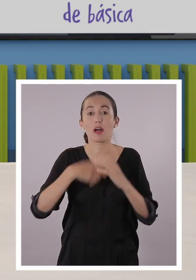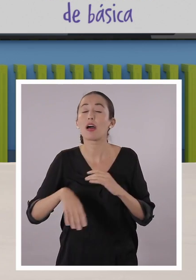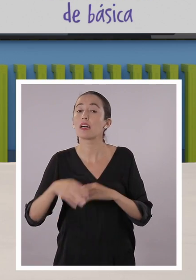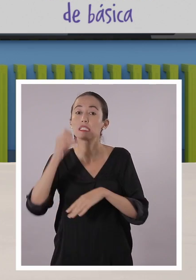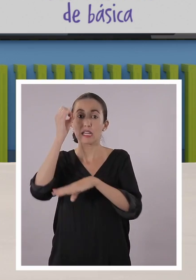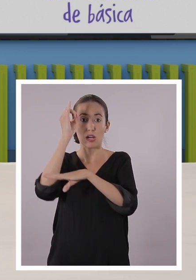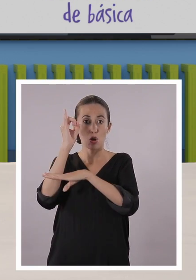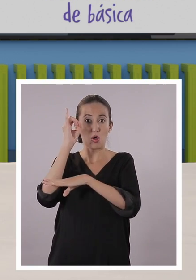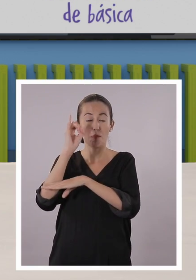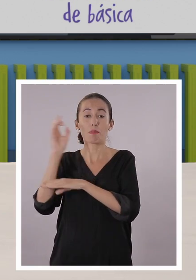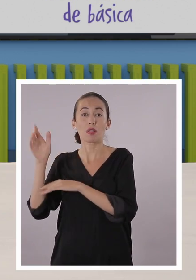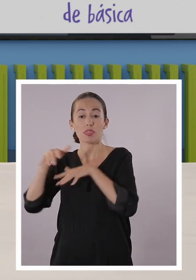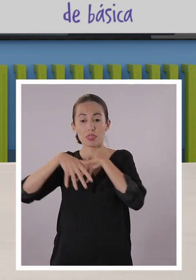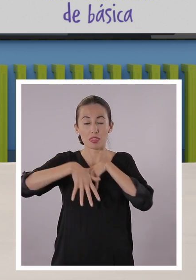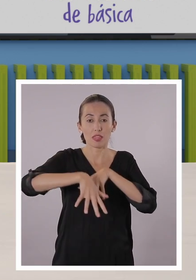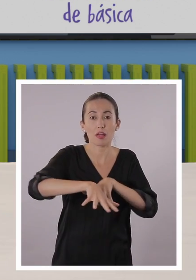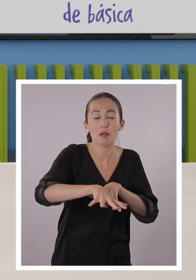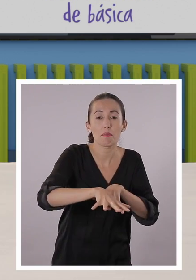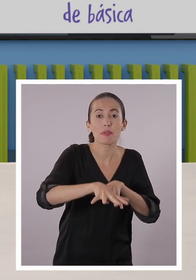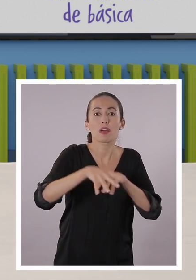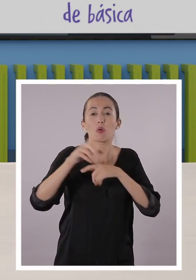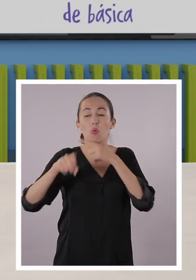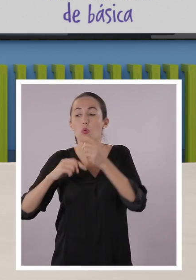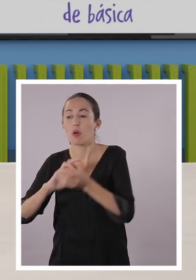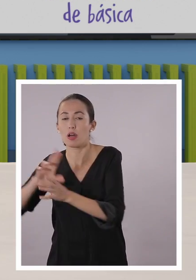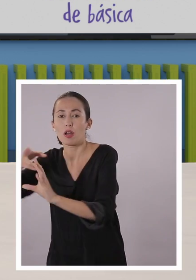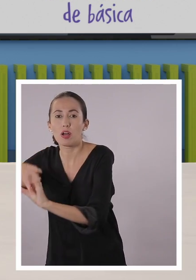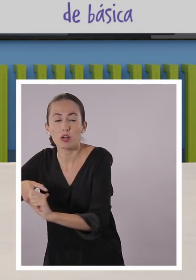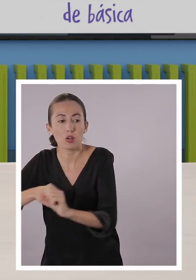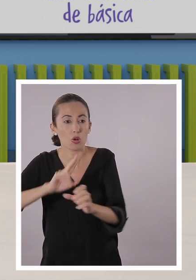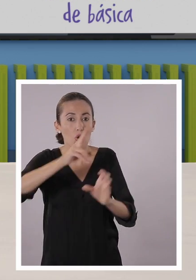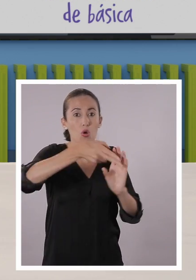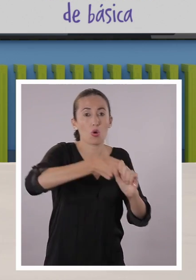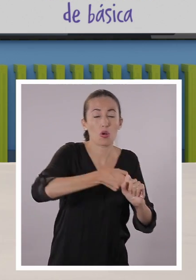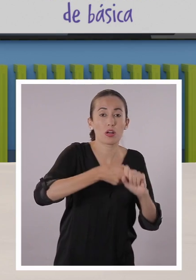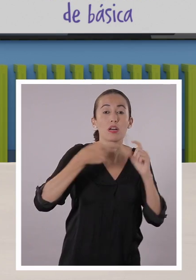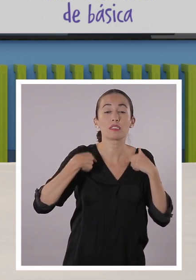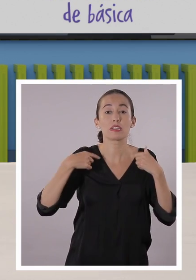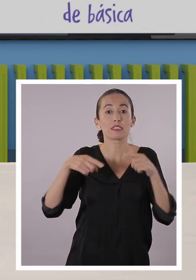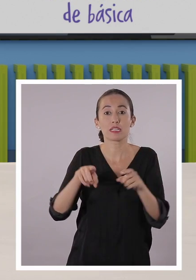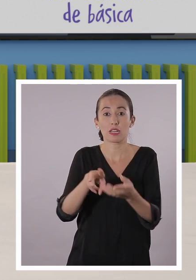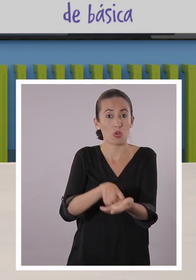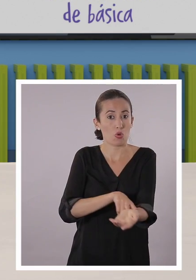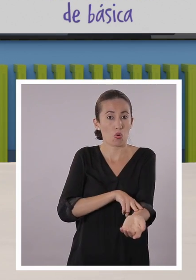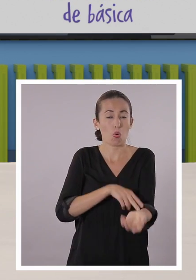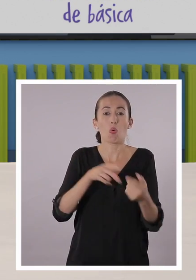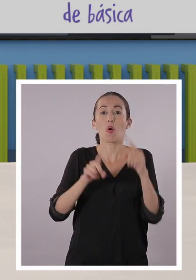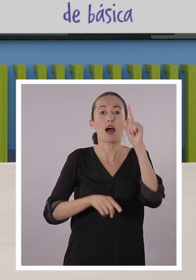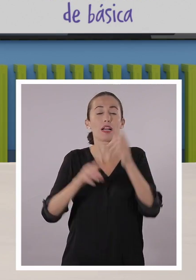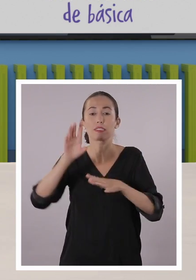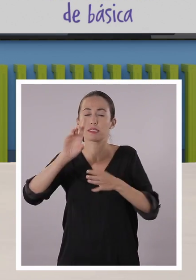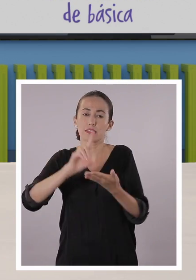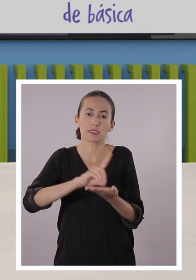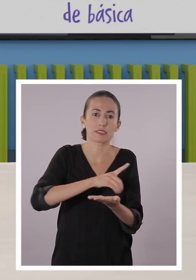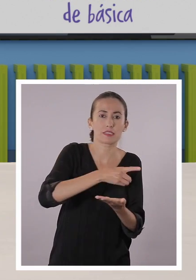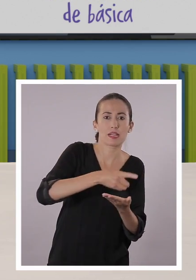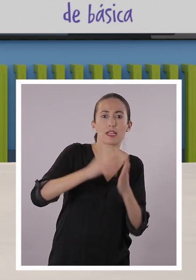Eucaristía, pero también en el desfile participan personas con los trajes tradicionales, hay danzantes.